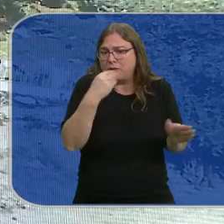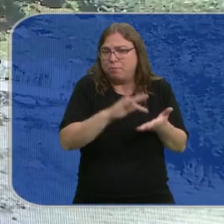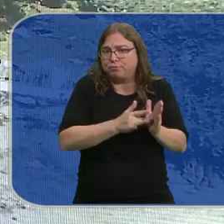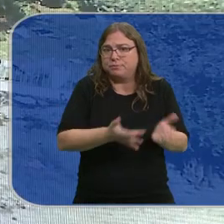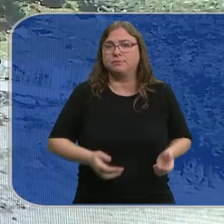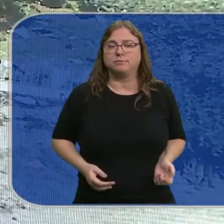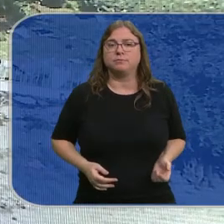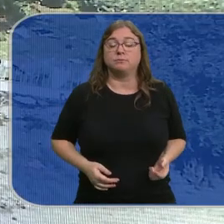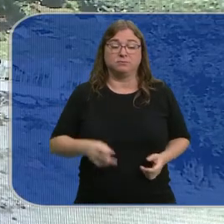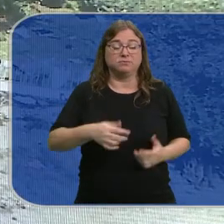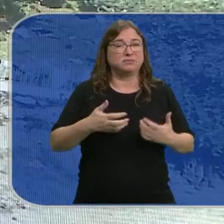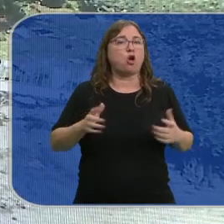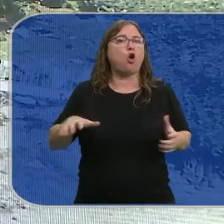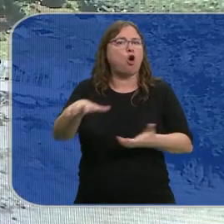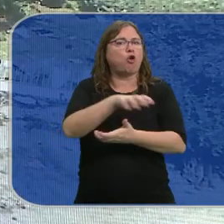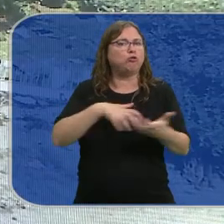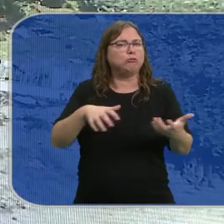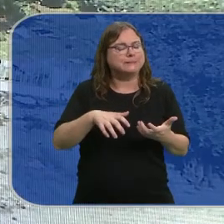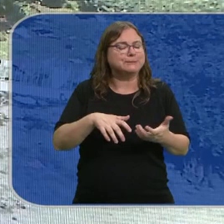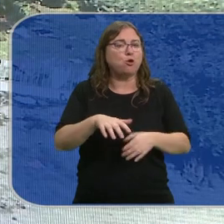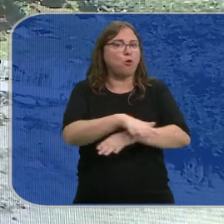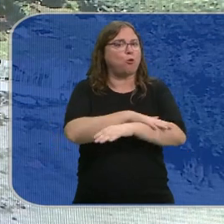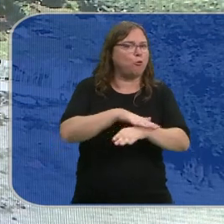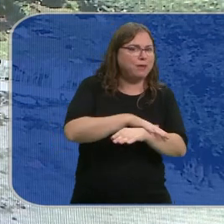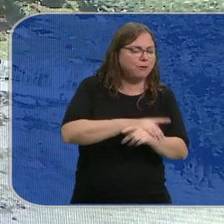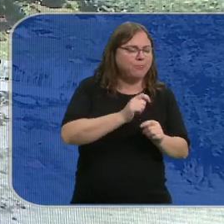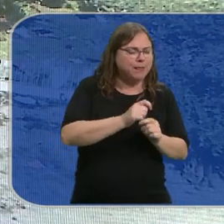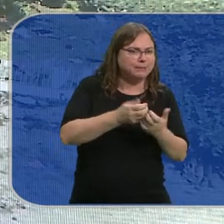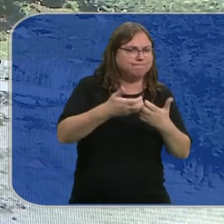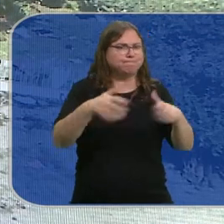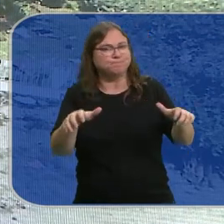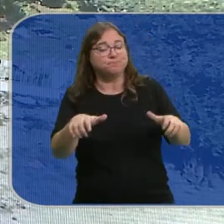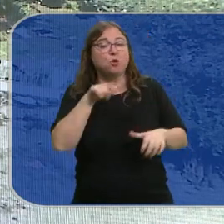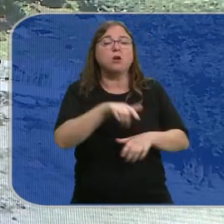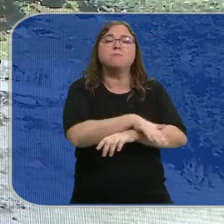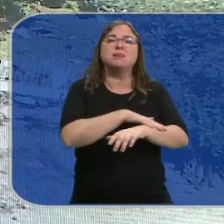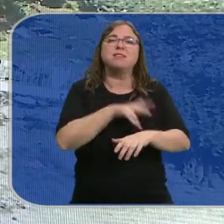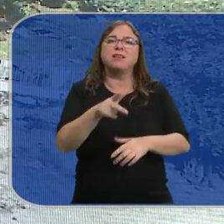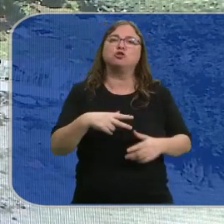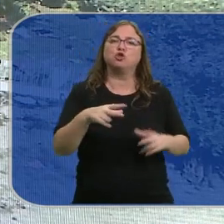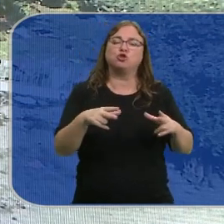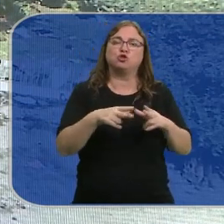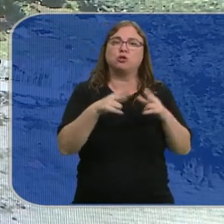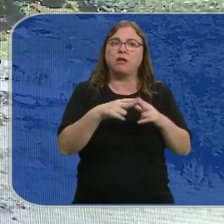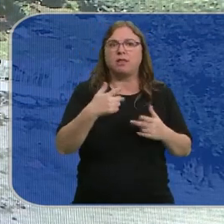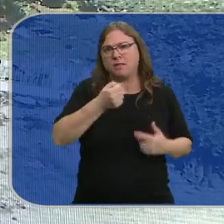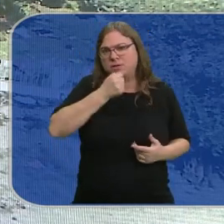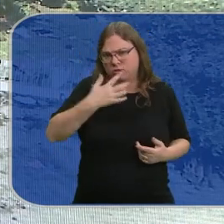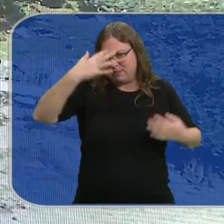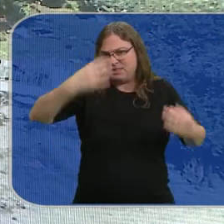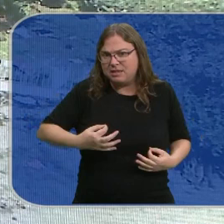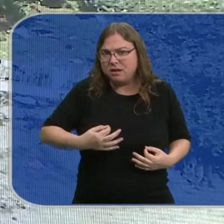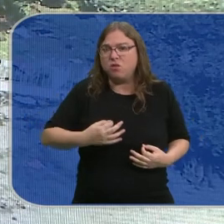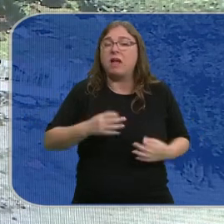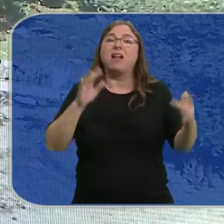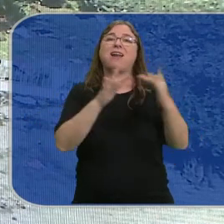La respuesta ante este conflicto sigue dividiendo al gobierno. Hoy la ministra de Derechos Sociales ha pedido al PSOE que se tome más en serio este tema y que se